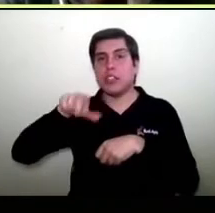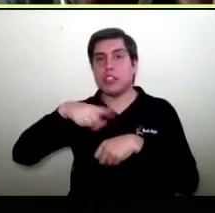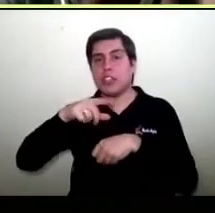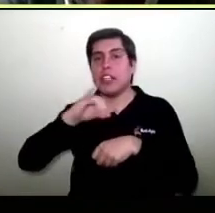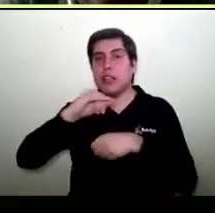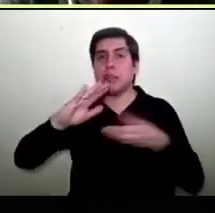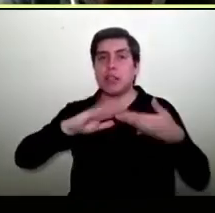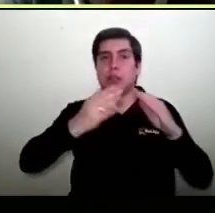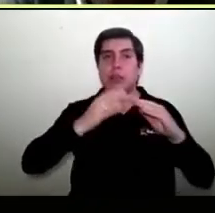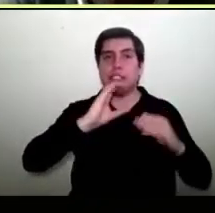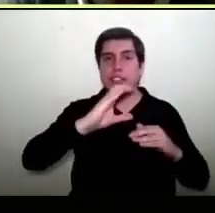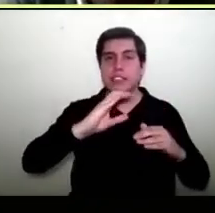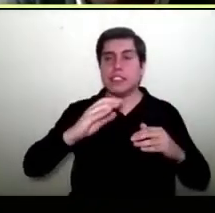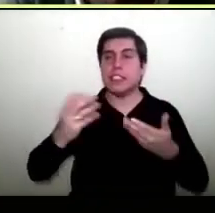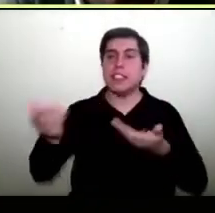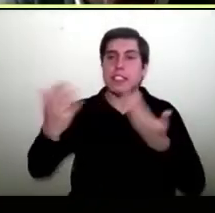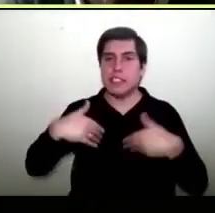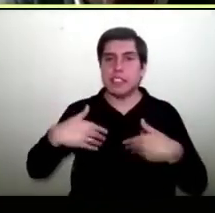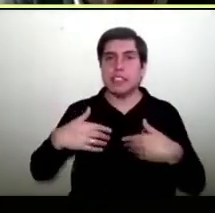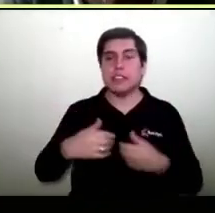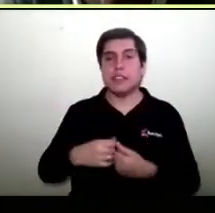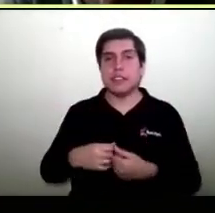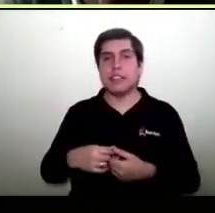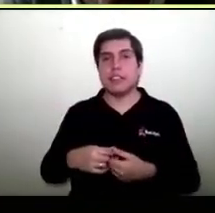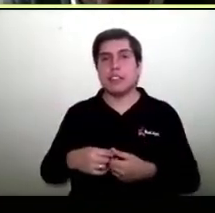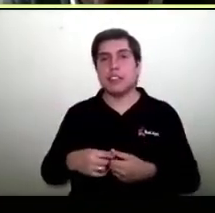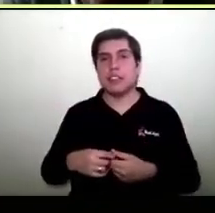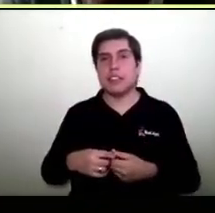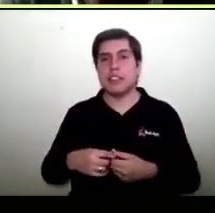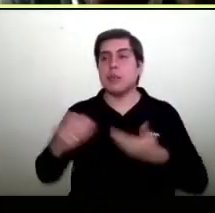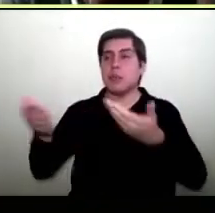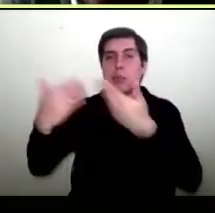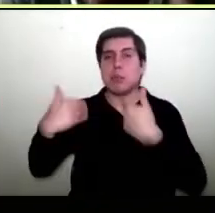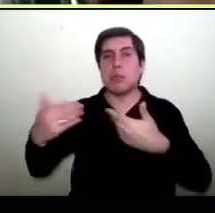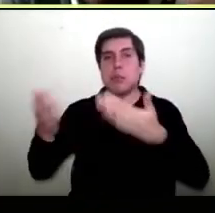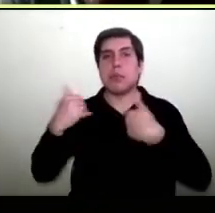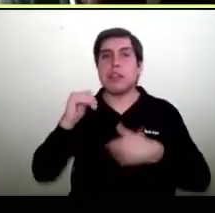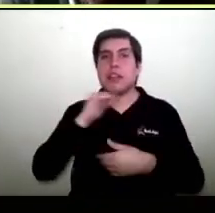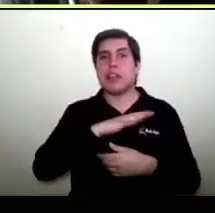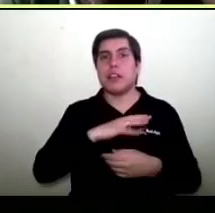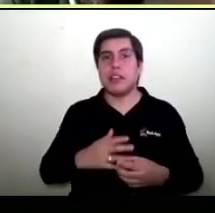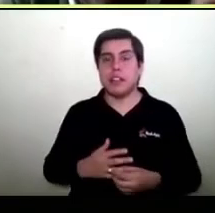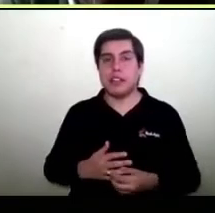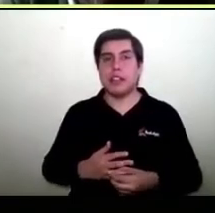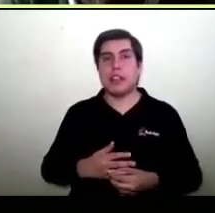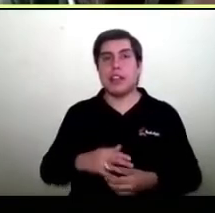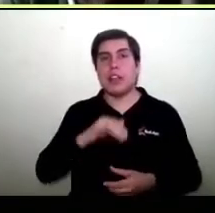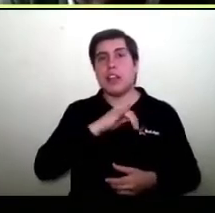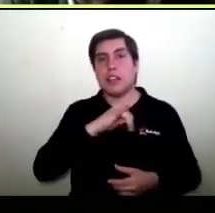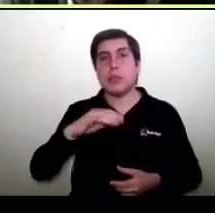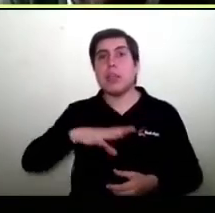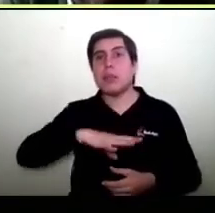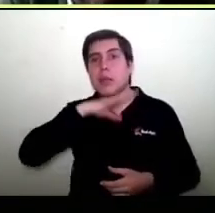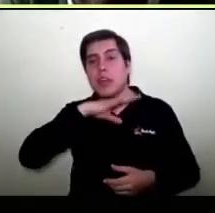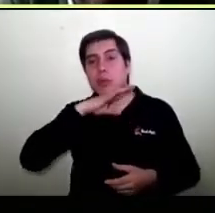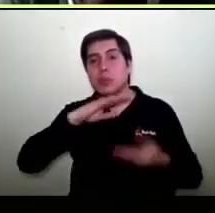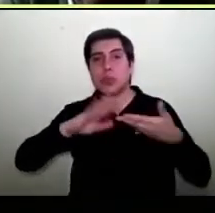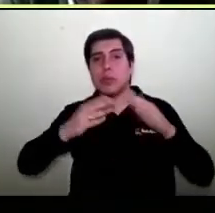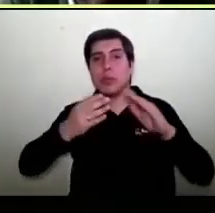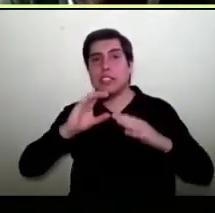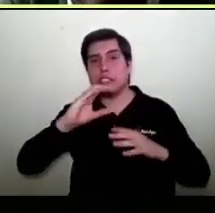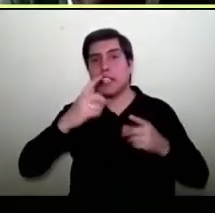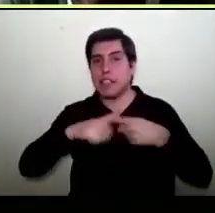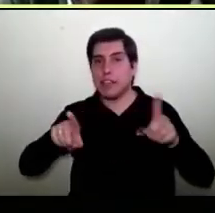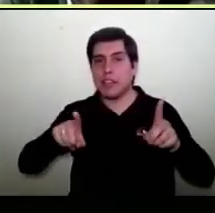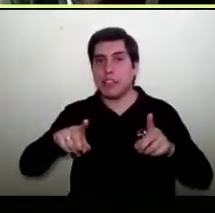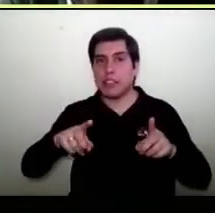C y ya estás transcribiendo tu dinero de Transpac directamente. Para usar cualquier uso distinto que no sea Comunidad C, el